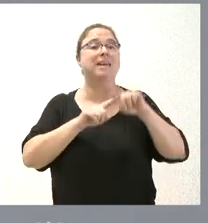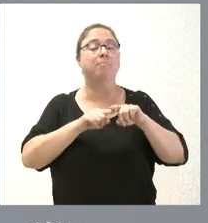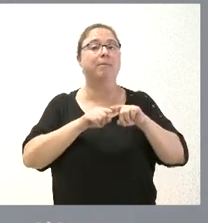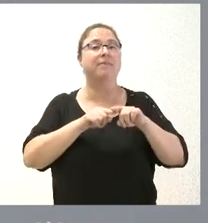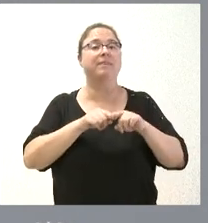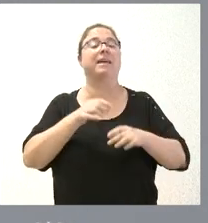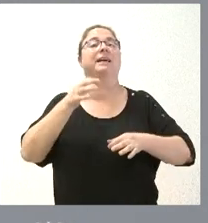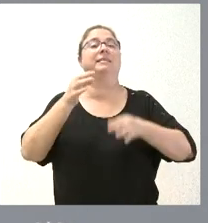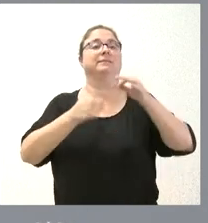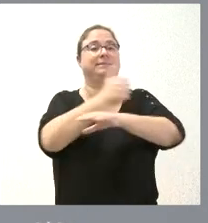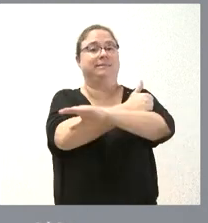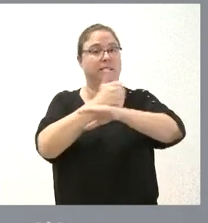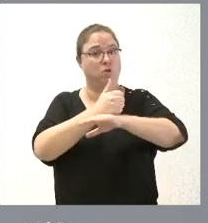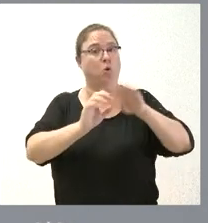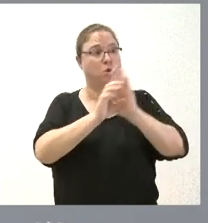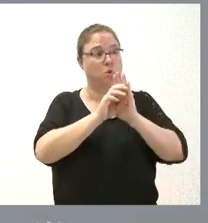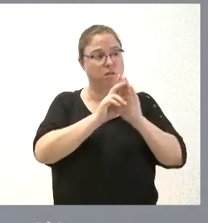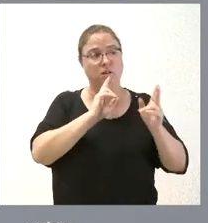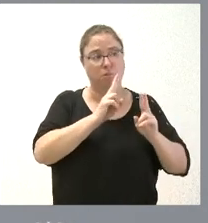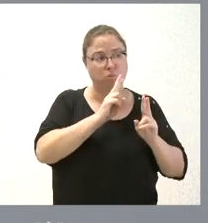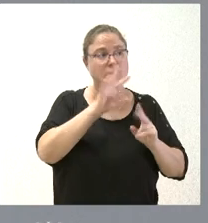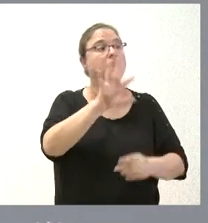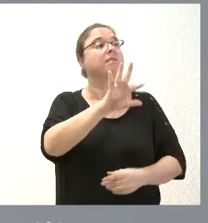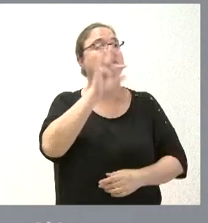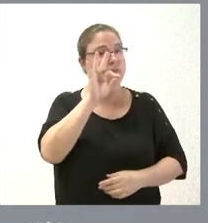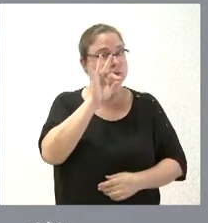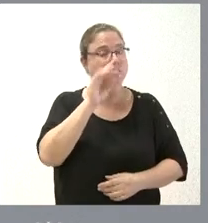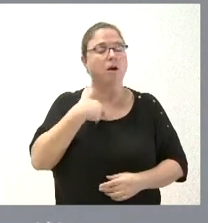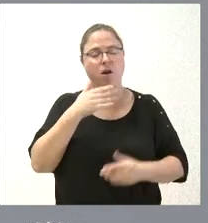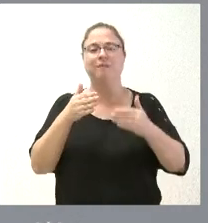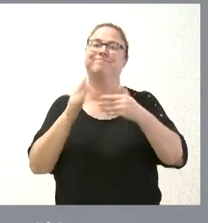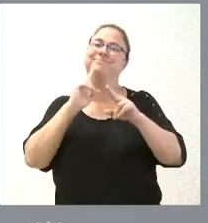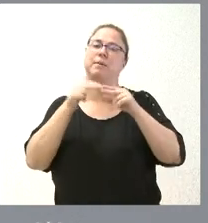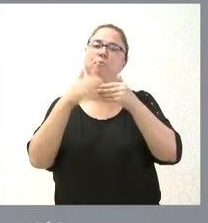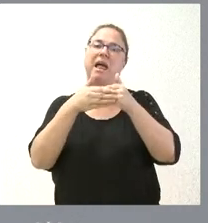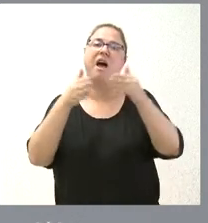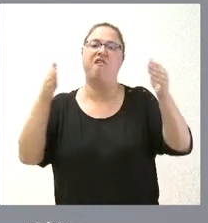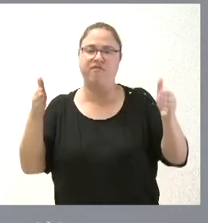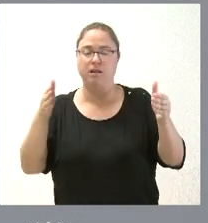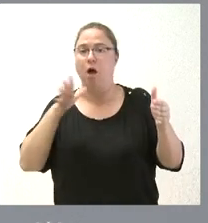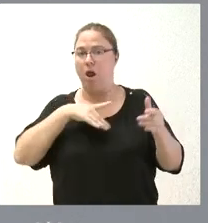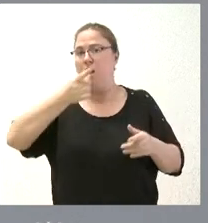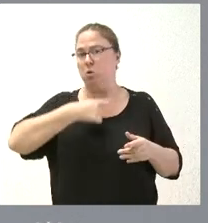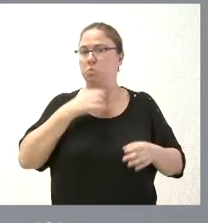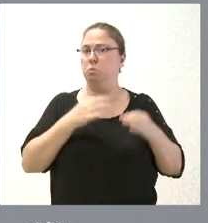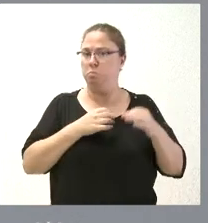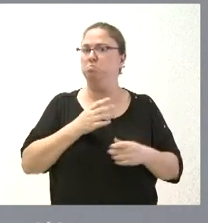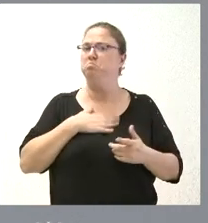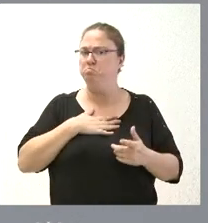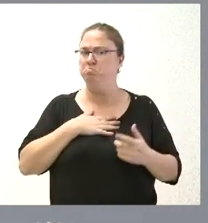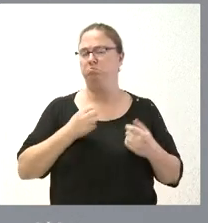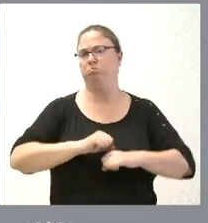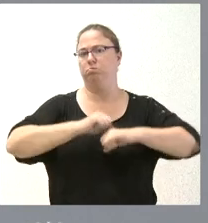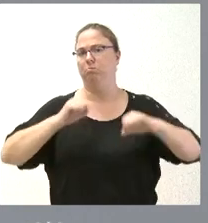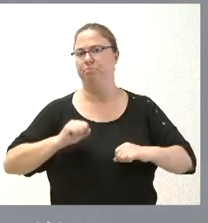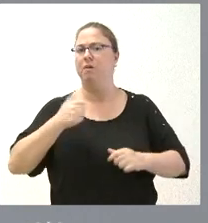Constitucional actuaríamos. La decisión se ha planteado, se abre esta puerta, nosotros ahora jurídicamente estamos más habilitados para